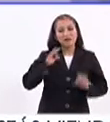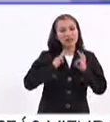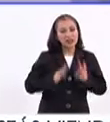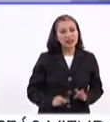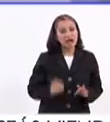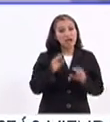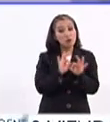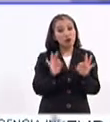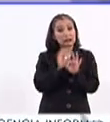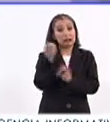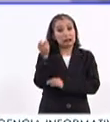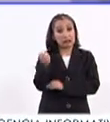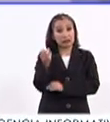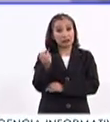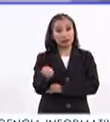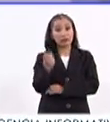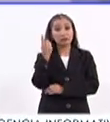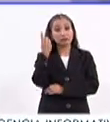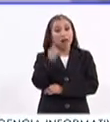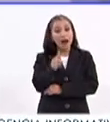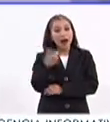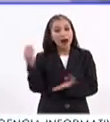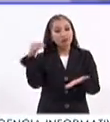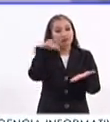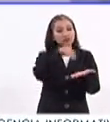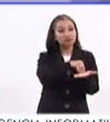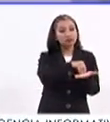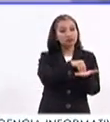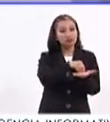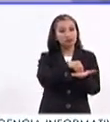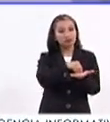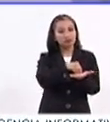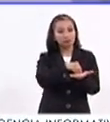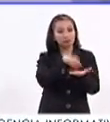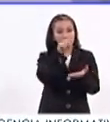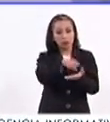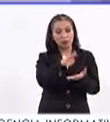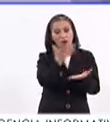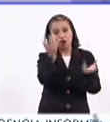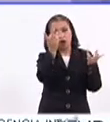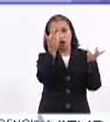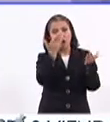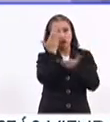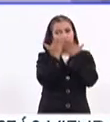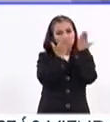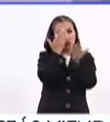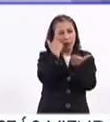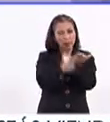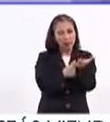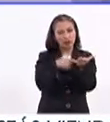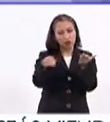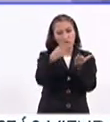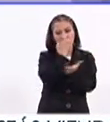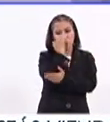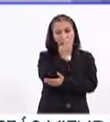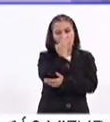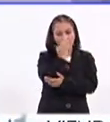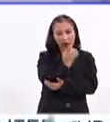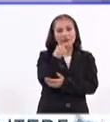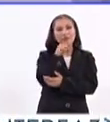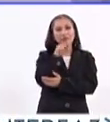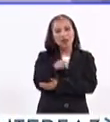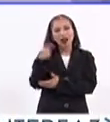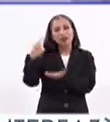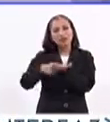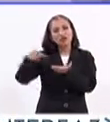importancia que tiene, pues que se integre a la currícula también académica, y a